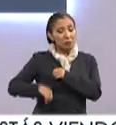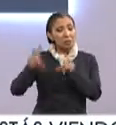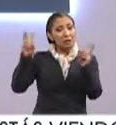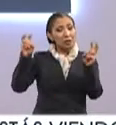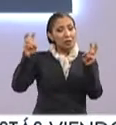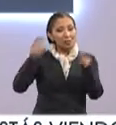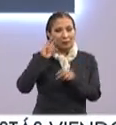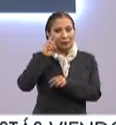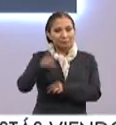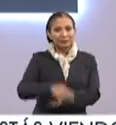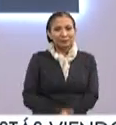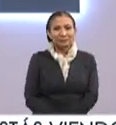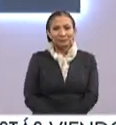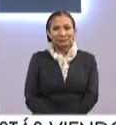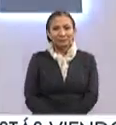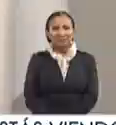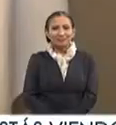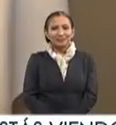importante, muy interesante. Vea usted.